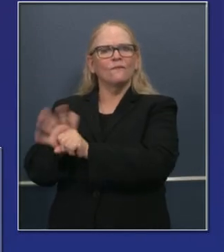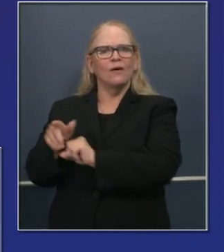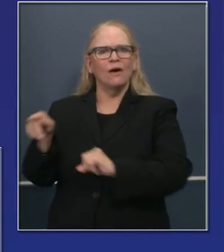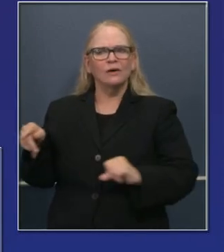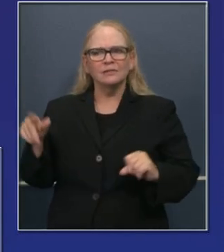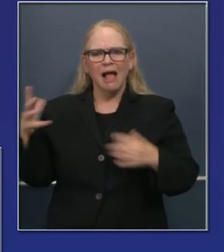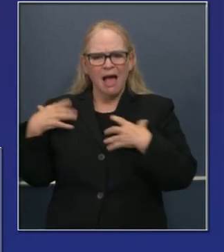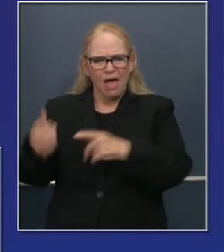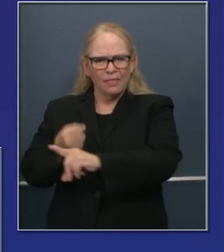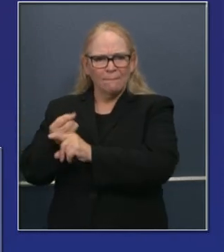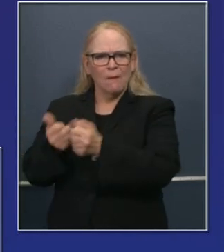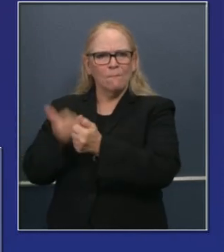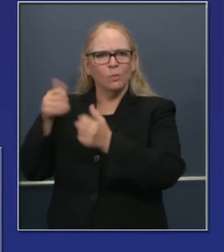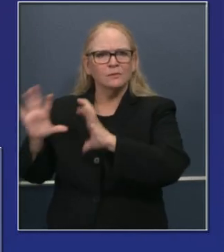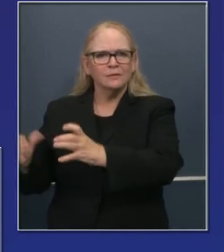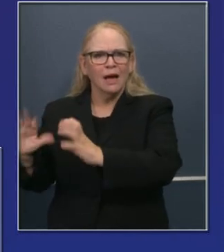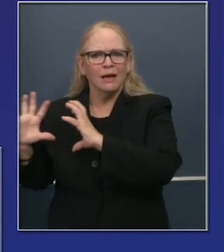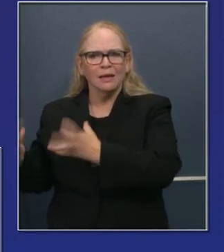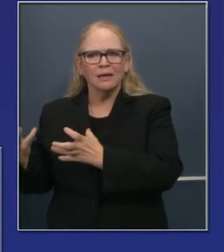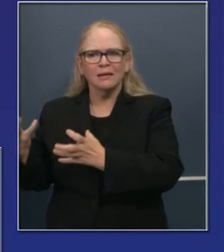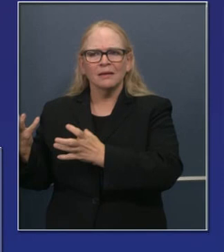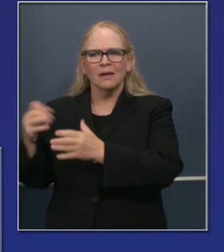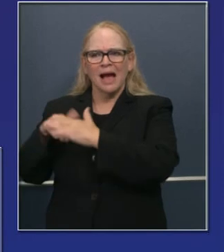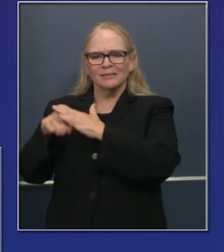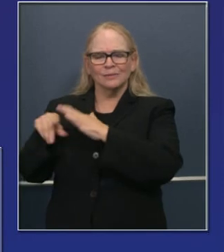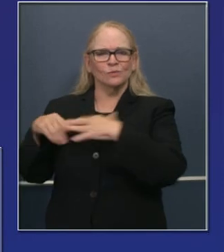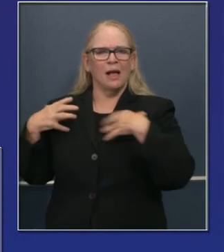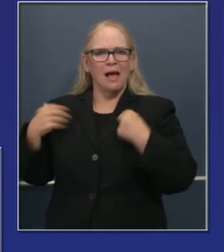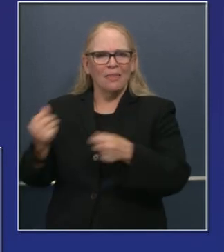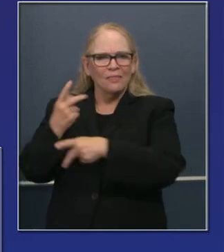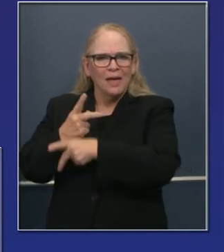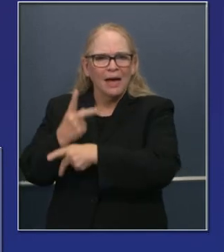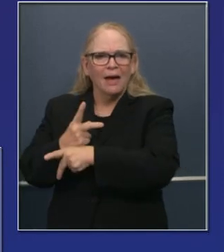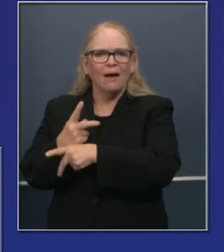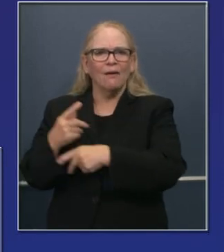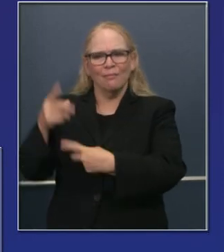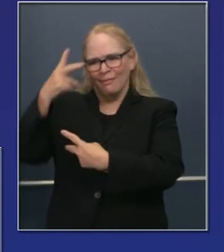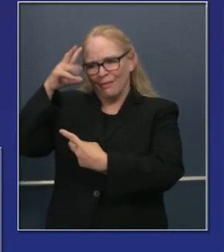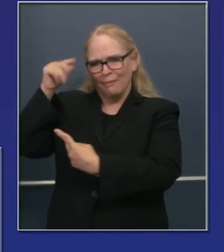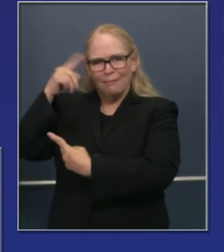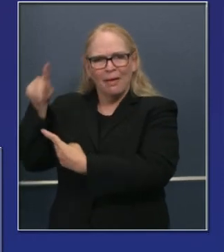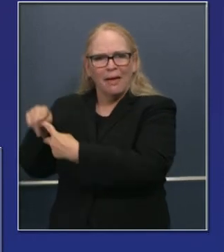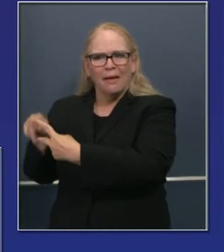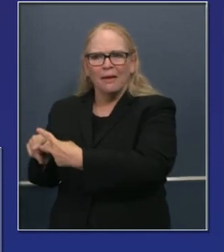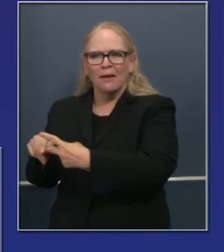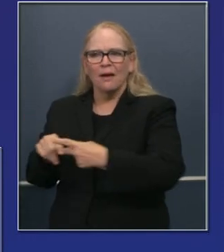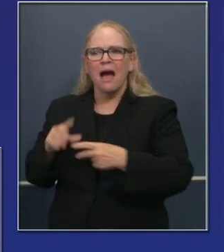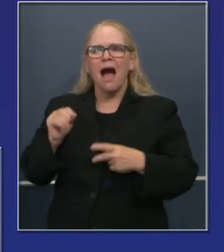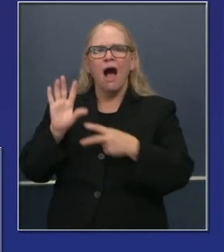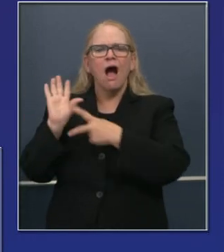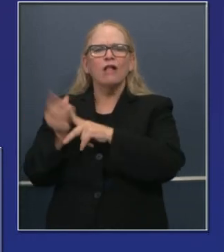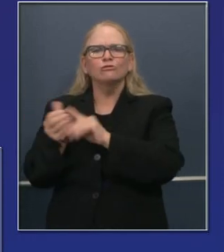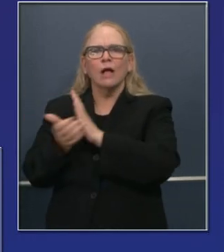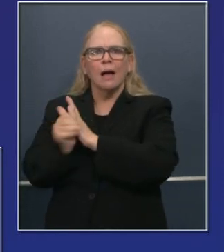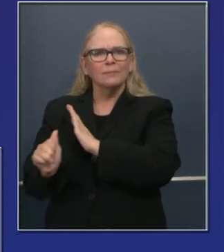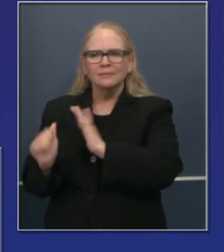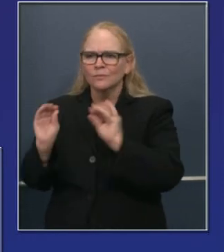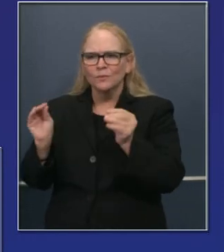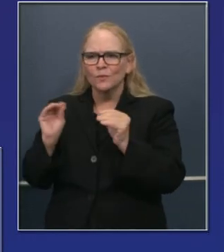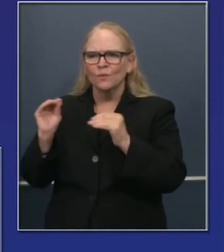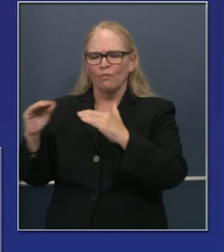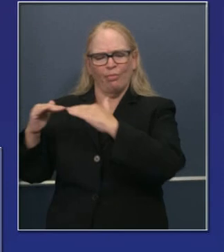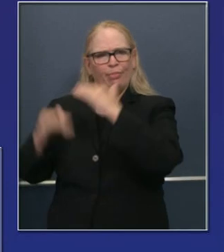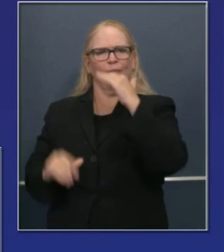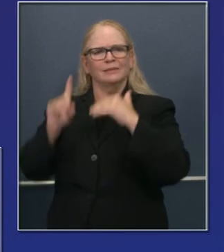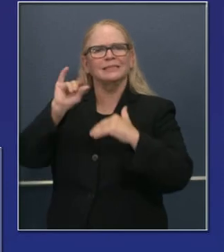California sea especial, en particular sobre su sistema de atención de salud. Hay una estructura de competencia, pero